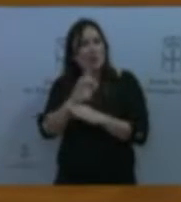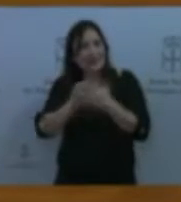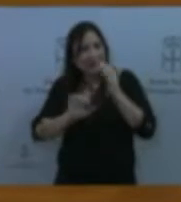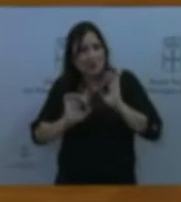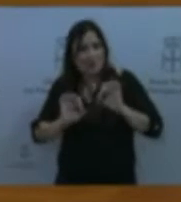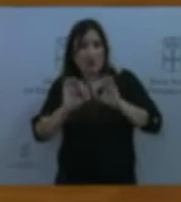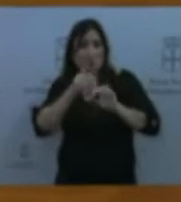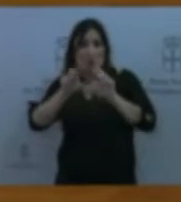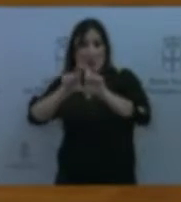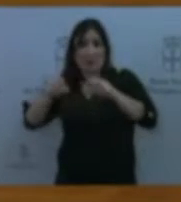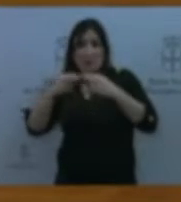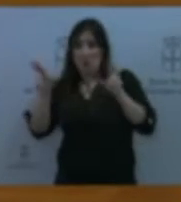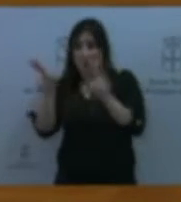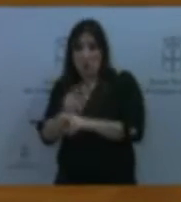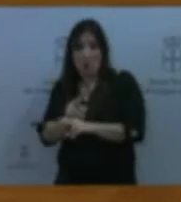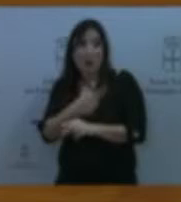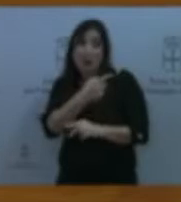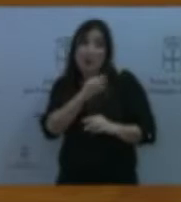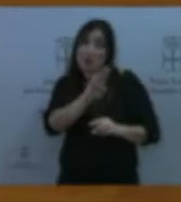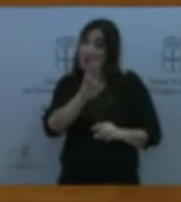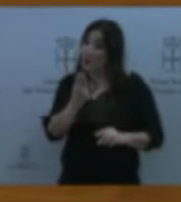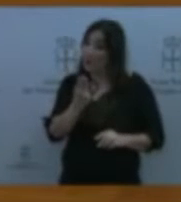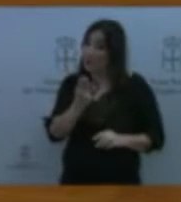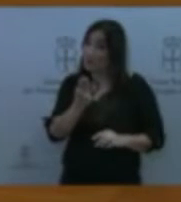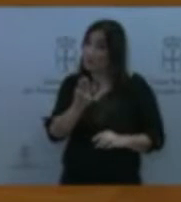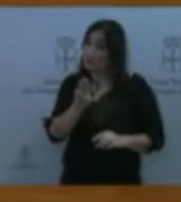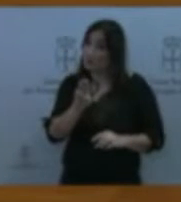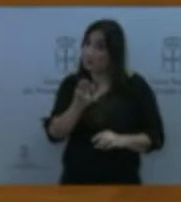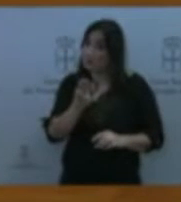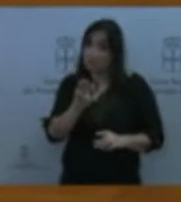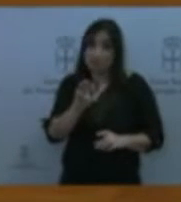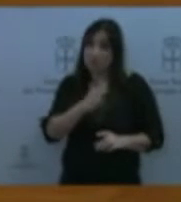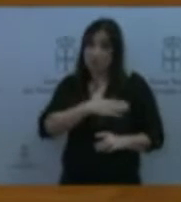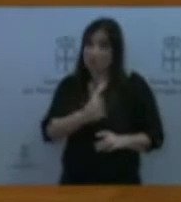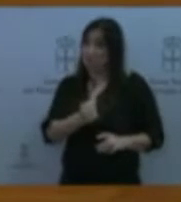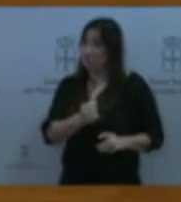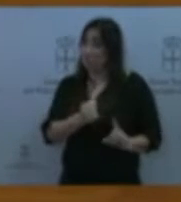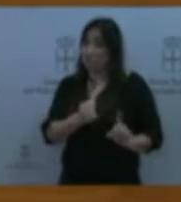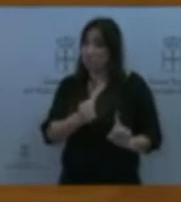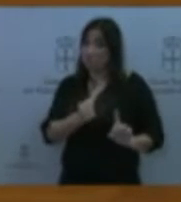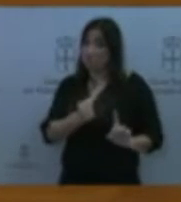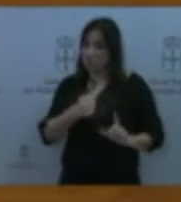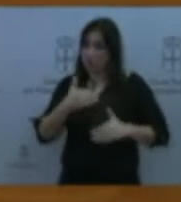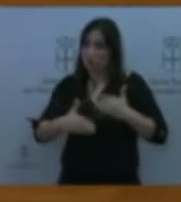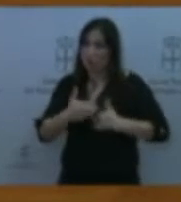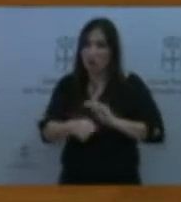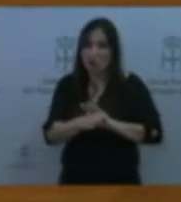no tuvo el arrojo suficiente para seguir adelante con ellas cuando llegó el momento de la verdad.